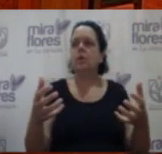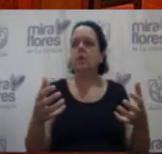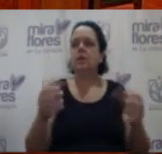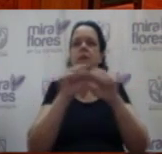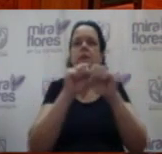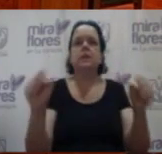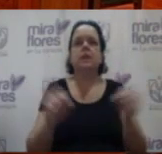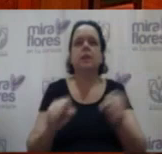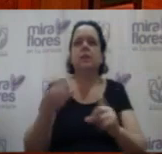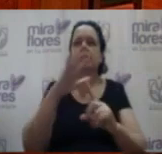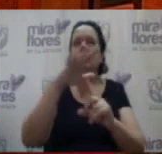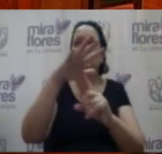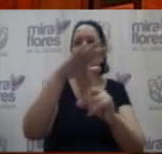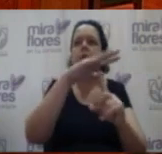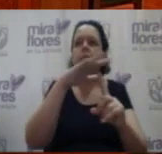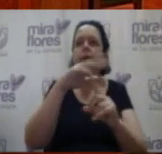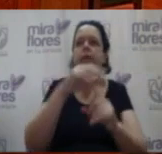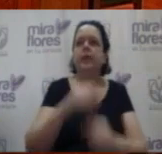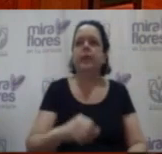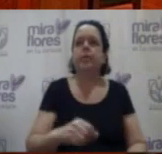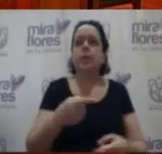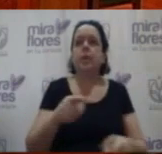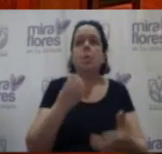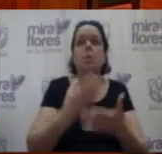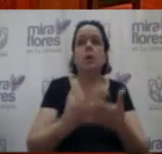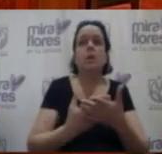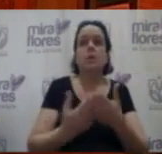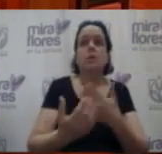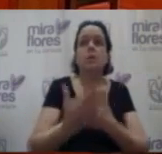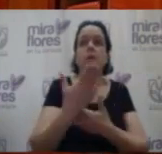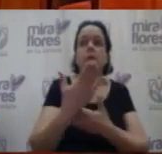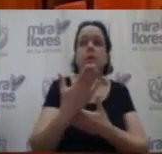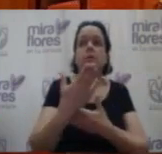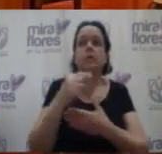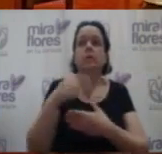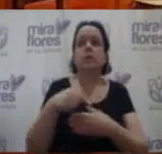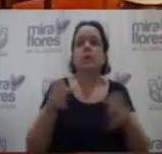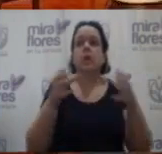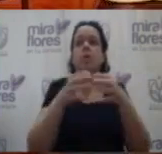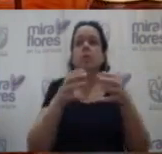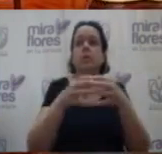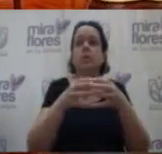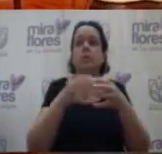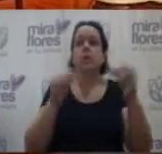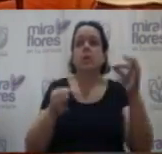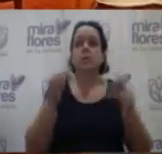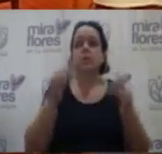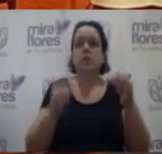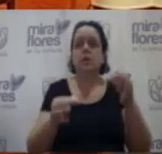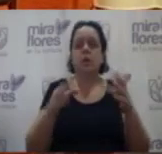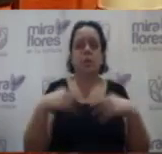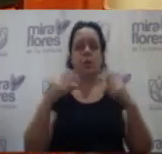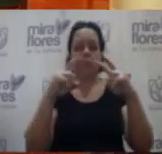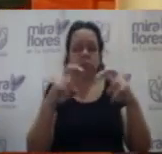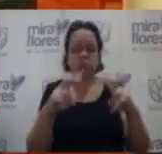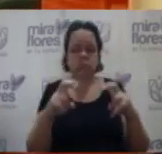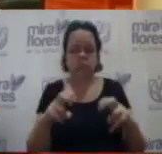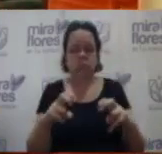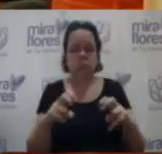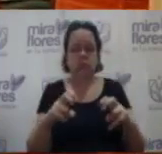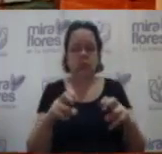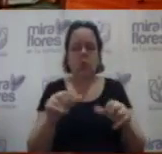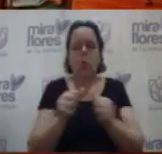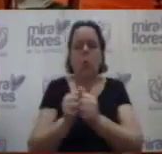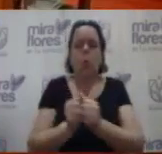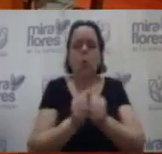drones. Sí, dígame, por favor, regidor. Buenos días. Como miembro de la Comisión de Asuntos Jurídicos, he podido evaluar junto con la